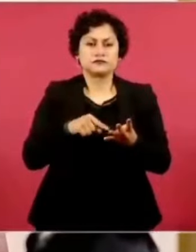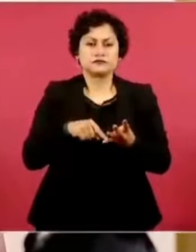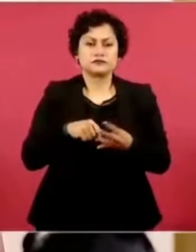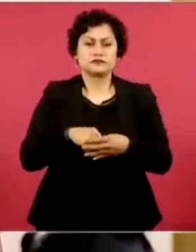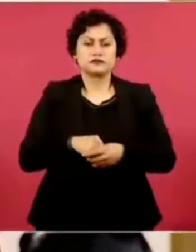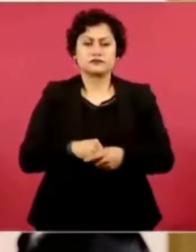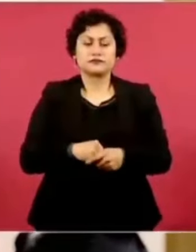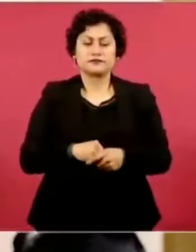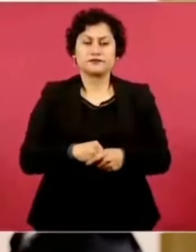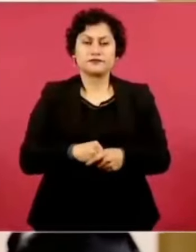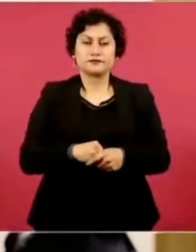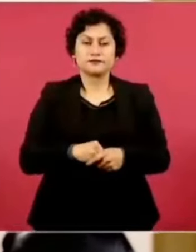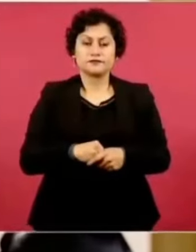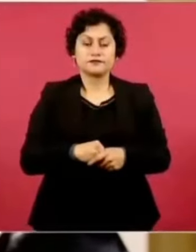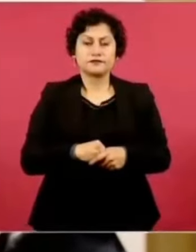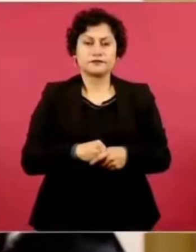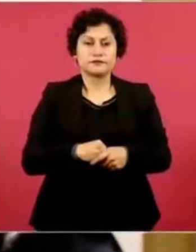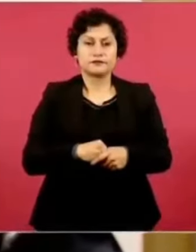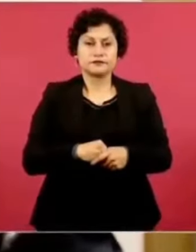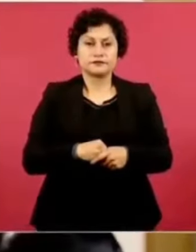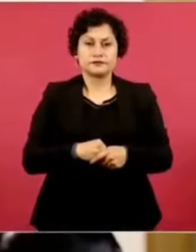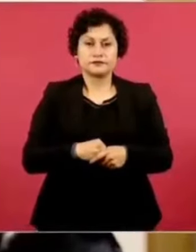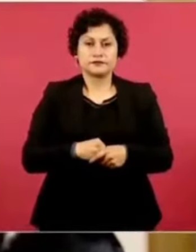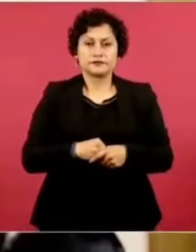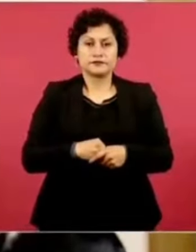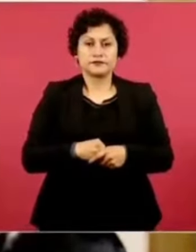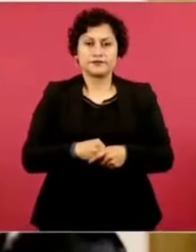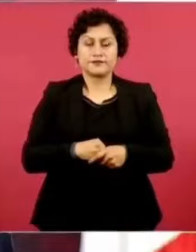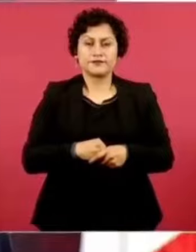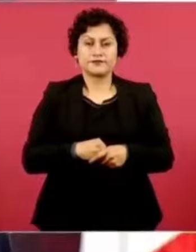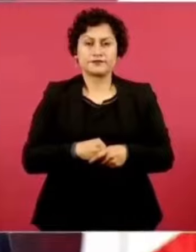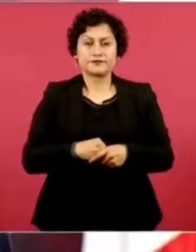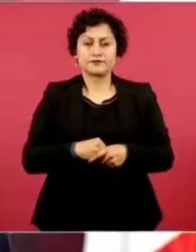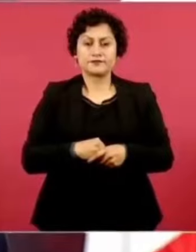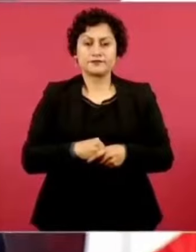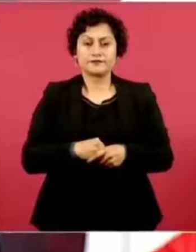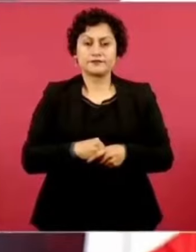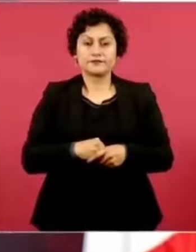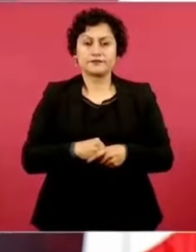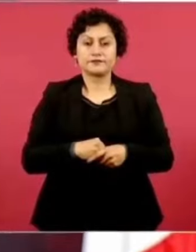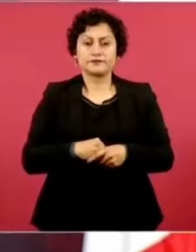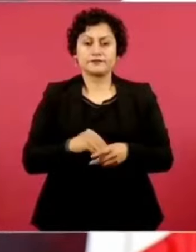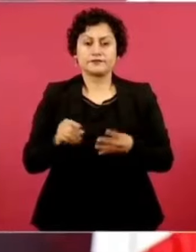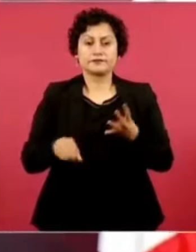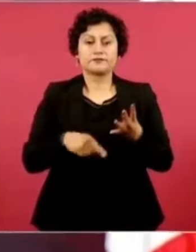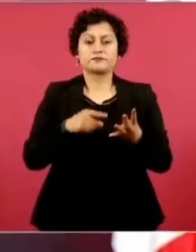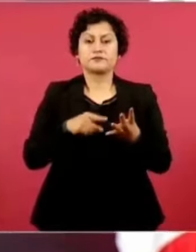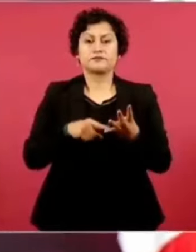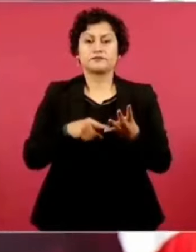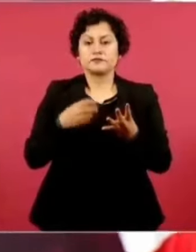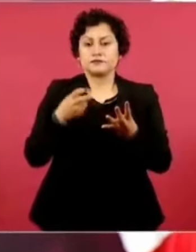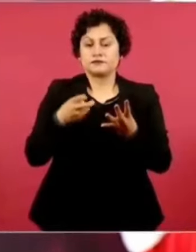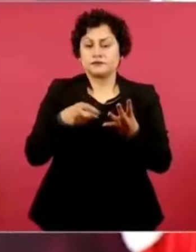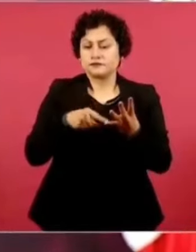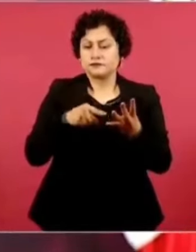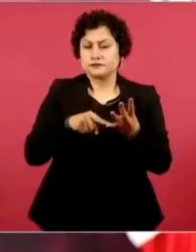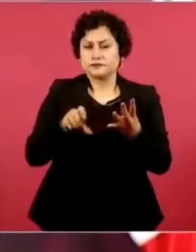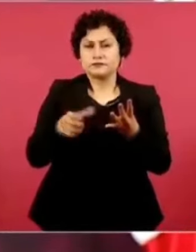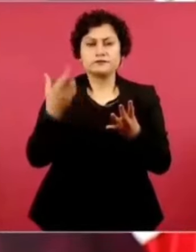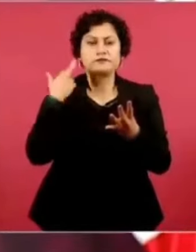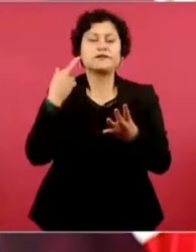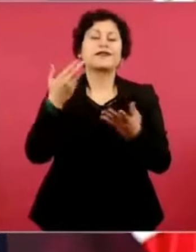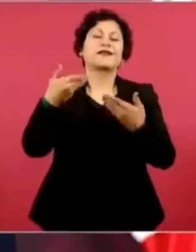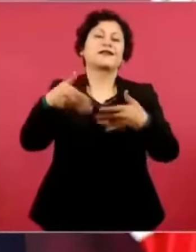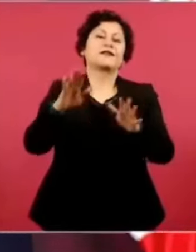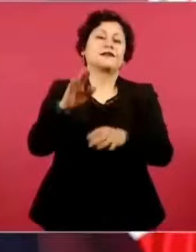está de Olegario, Imagen,